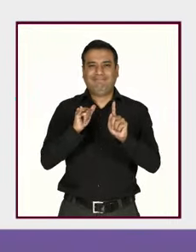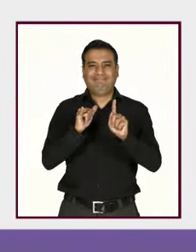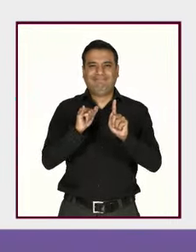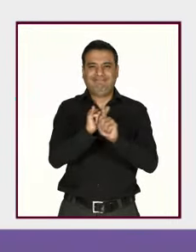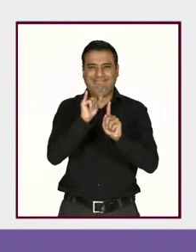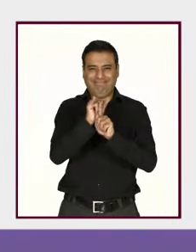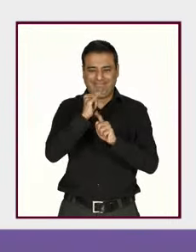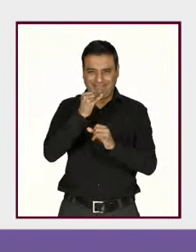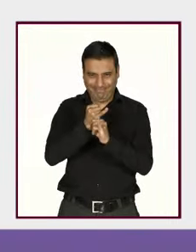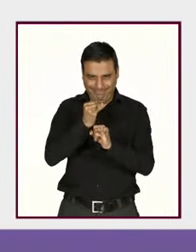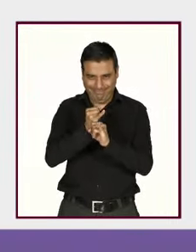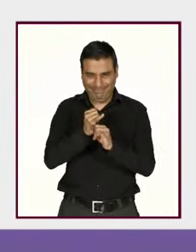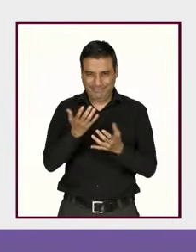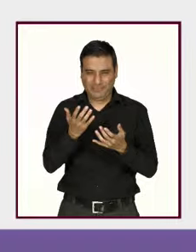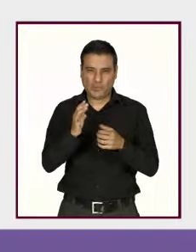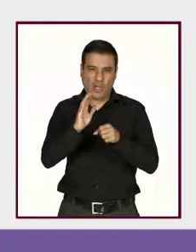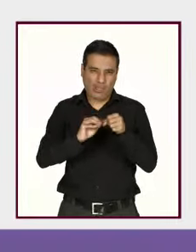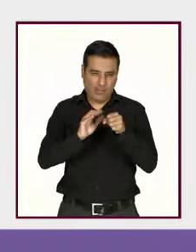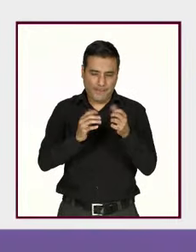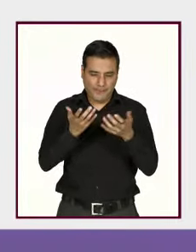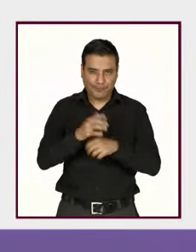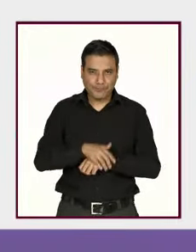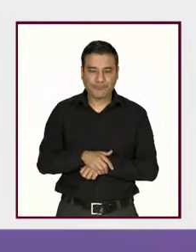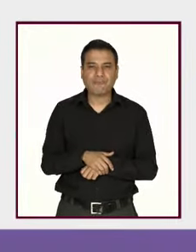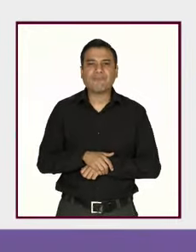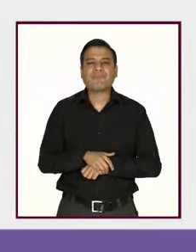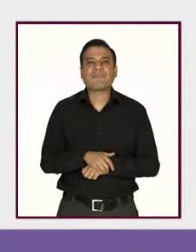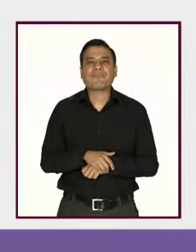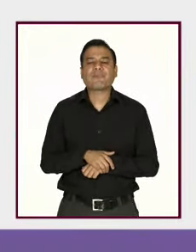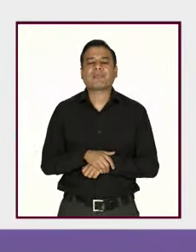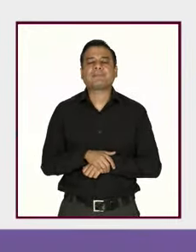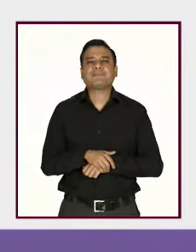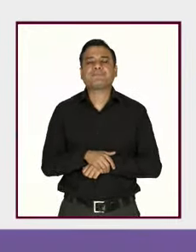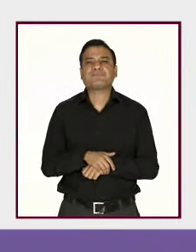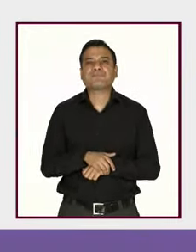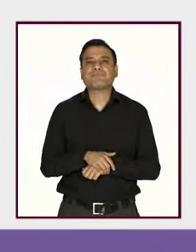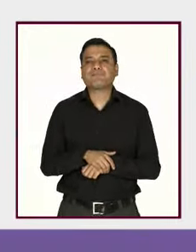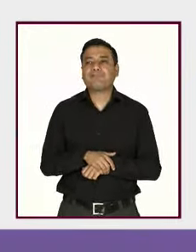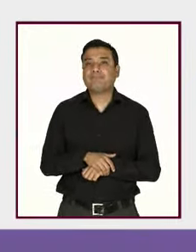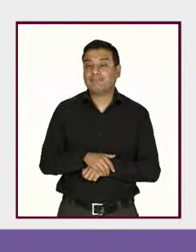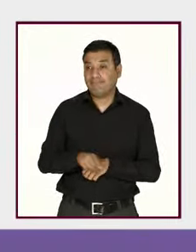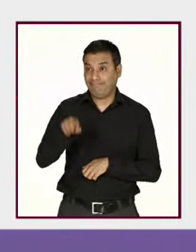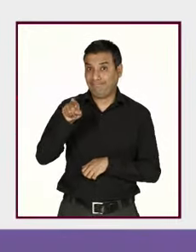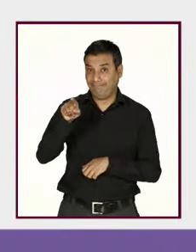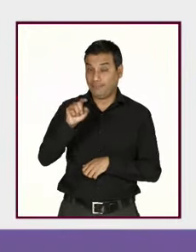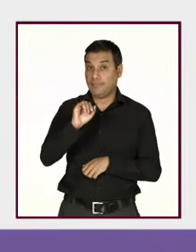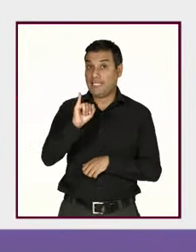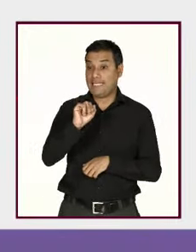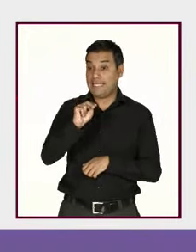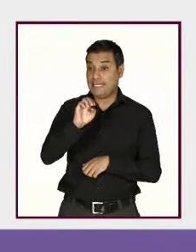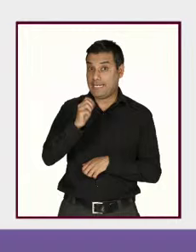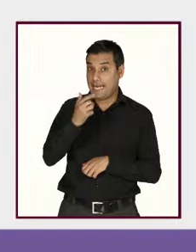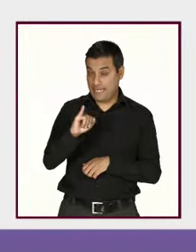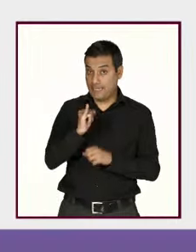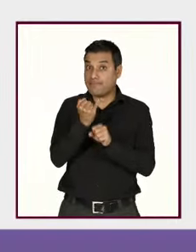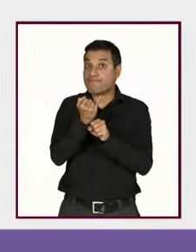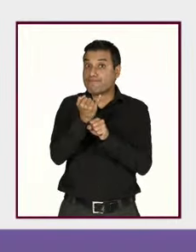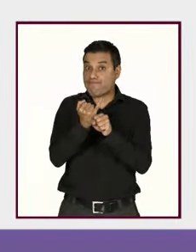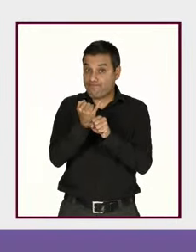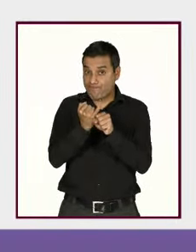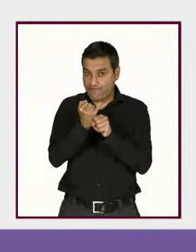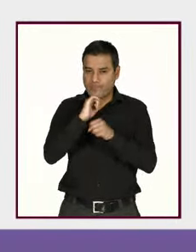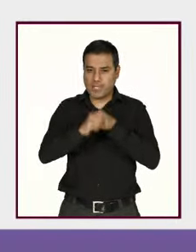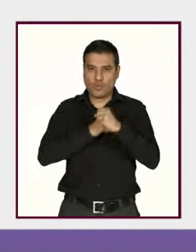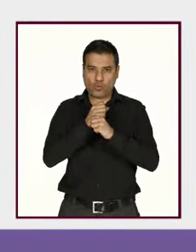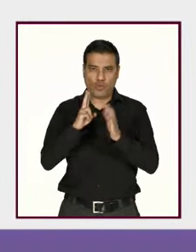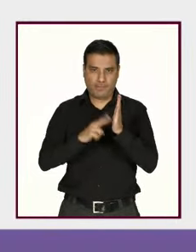sobre violencia digital y mediática, y lo que nos presenta Inegi en este resultado